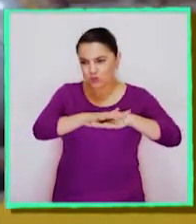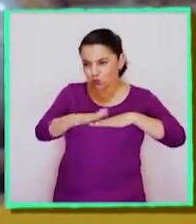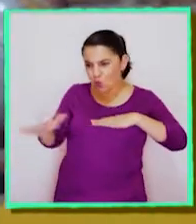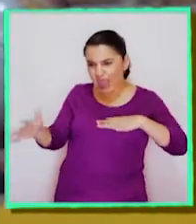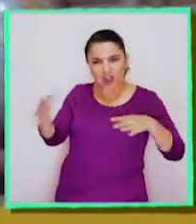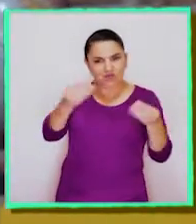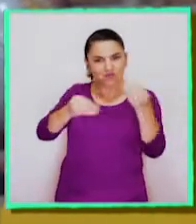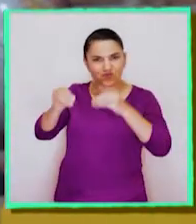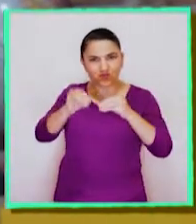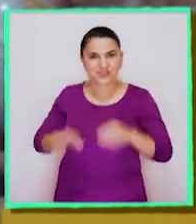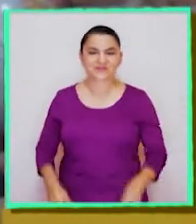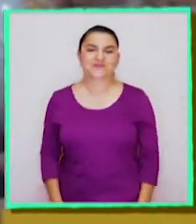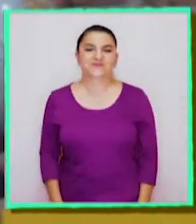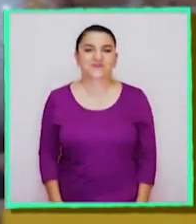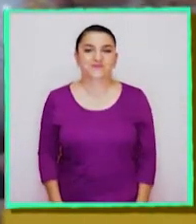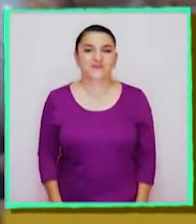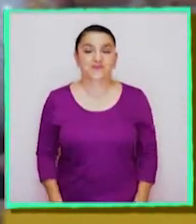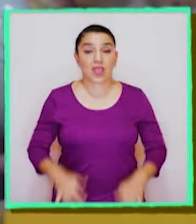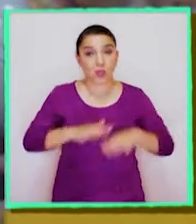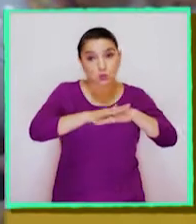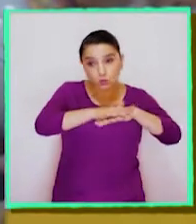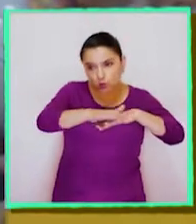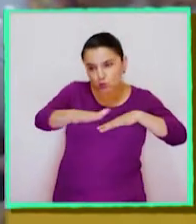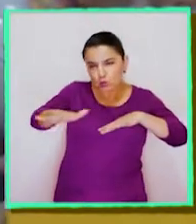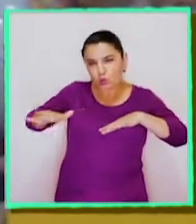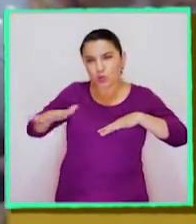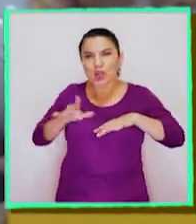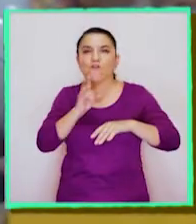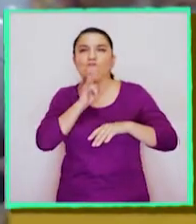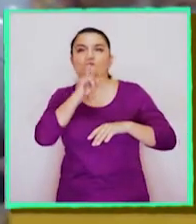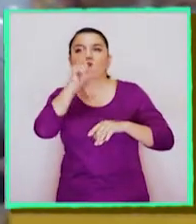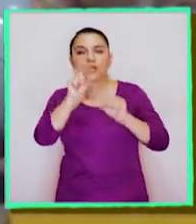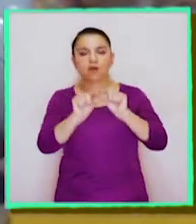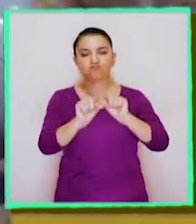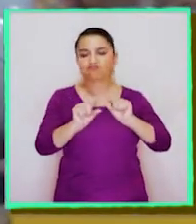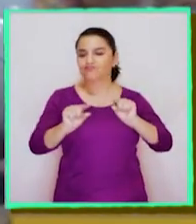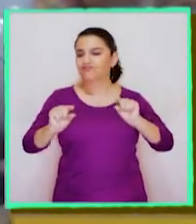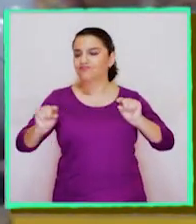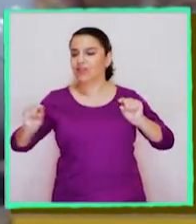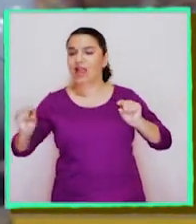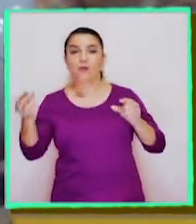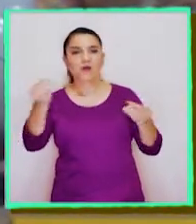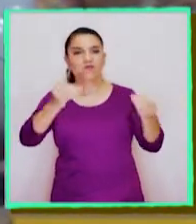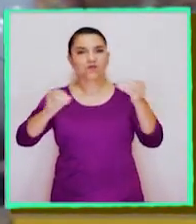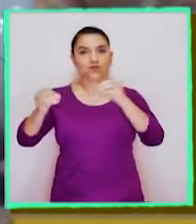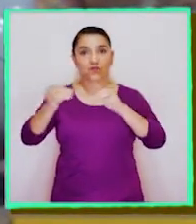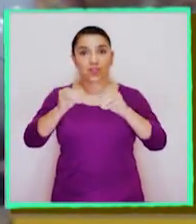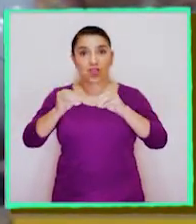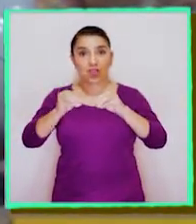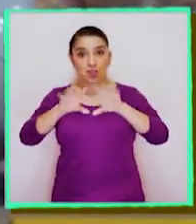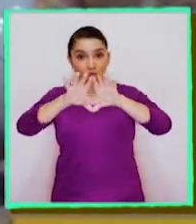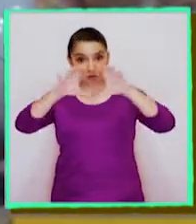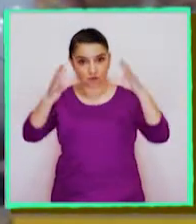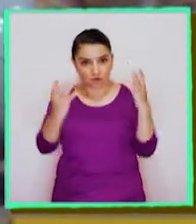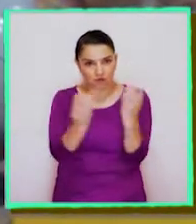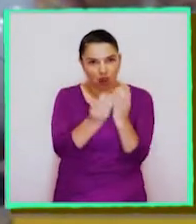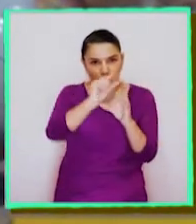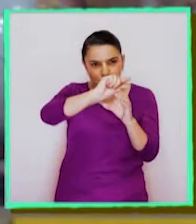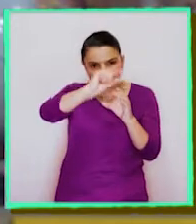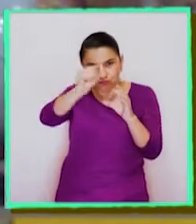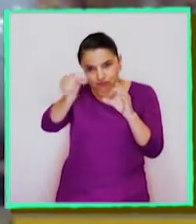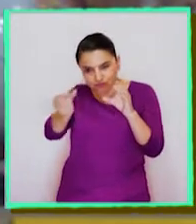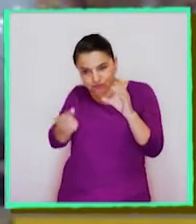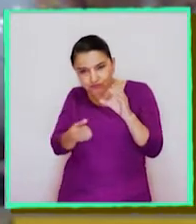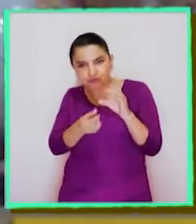del suelo. El suelo está hecho de una fina capa de materiales sobre parte de la corteza continental,